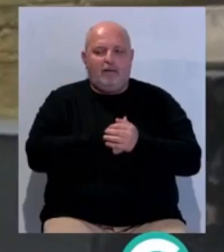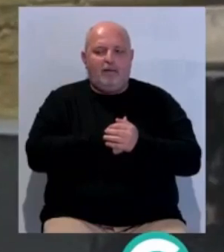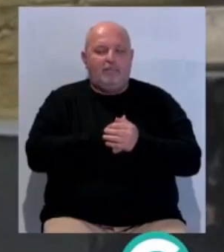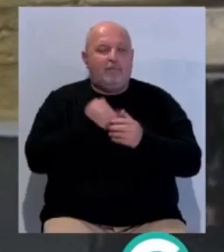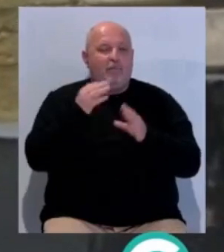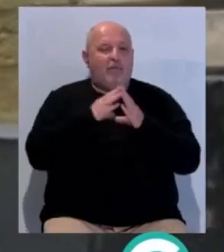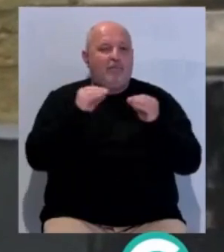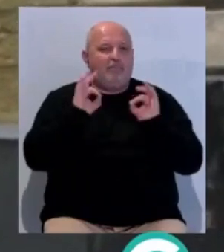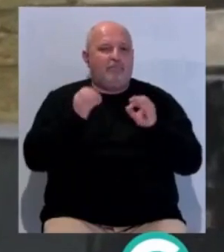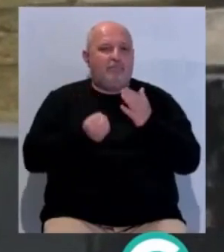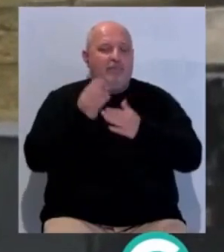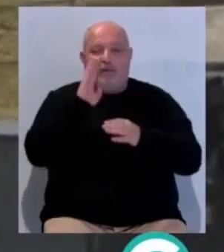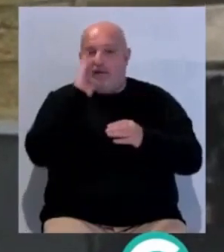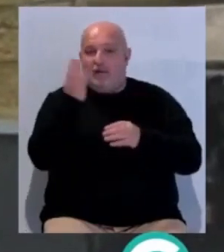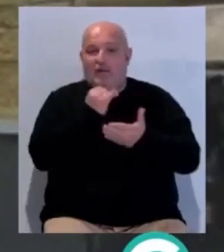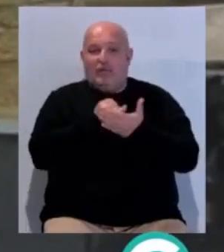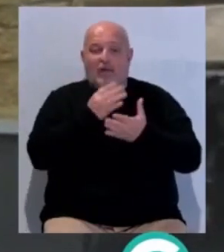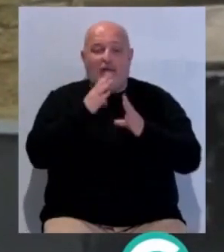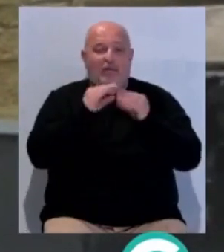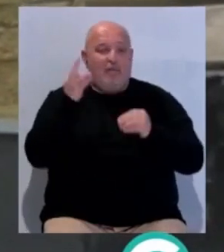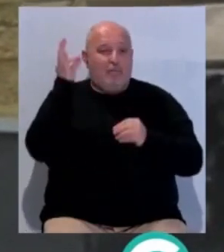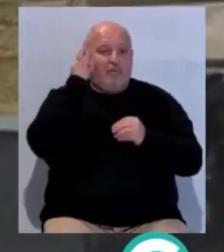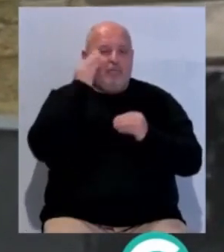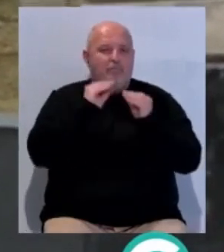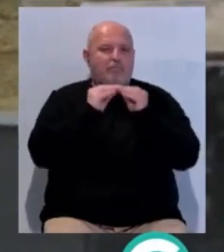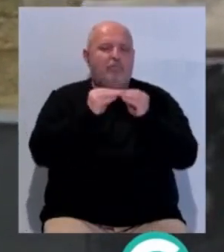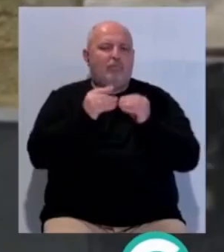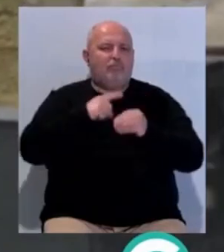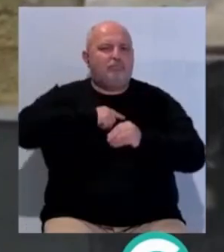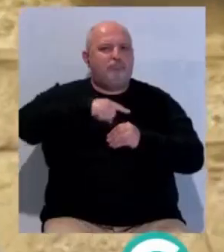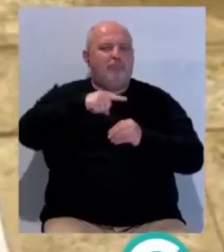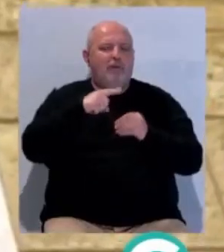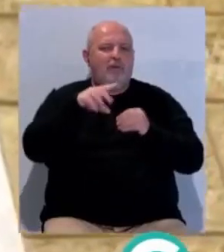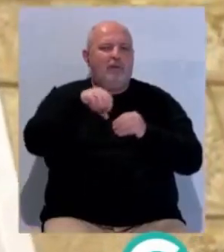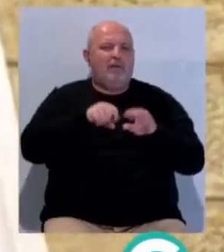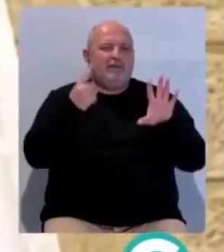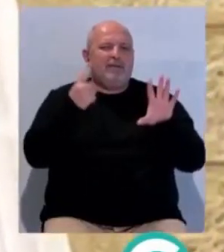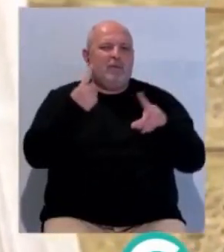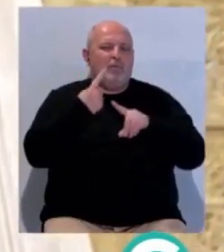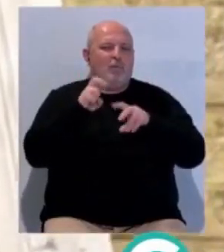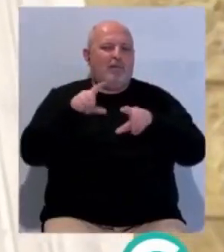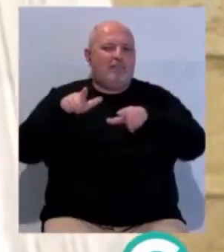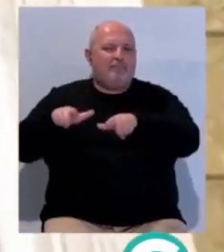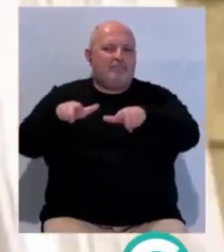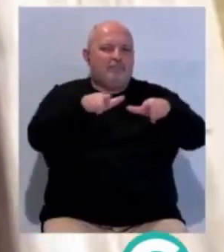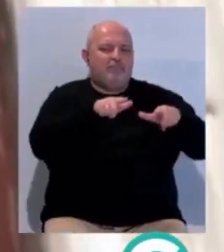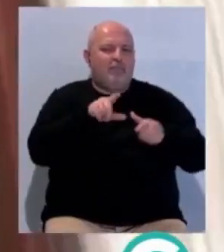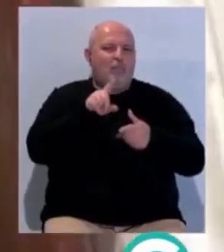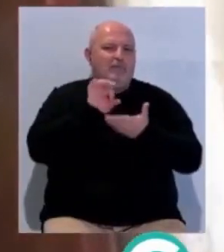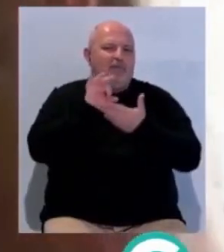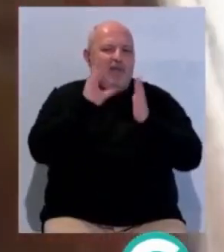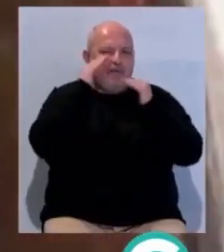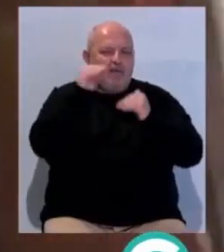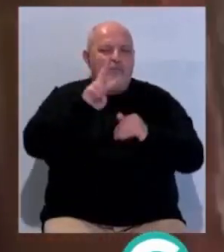La Junta de Andalucía, a través del Instituto Andaluz de la Mujer, ha publicado la licitación para adquirir seis nuevas unidades móviles para prestar una